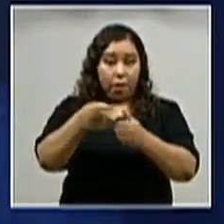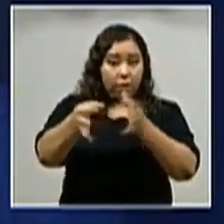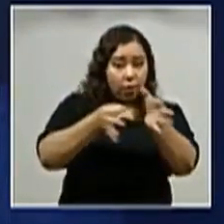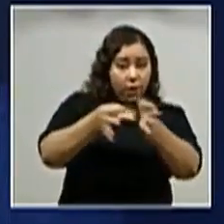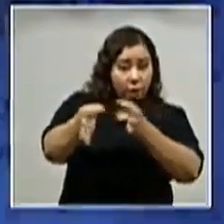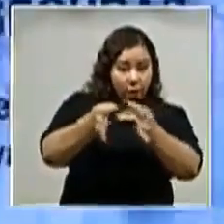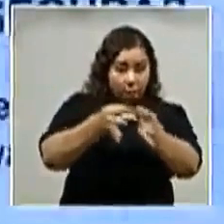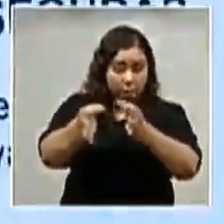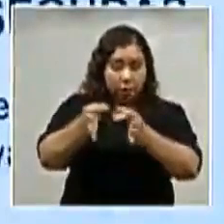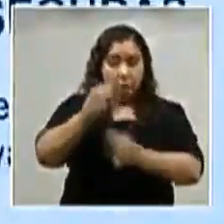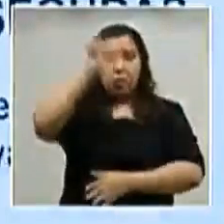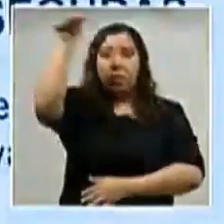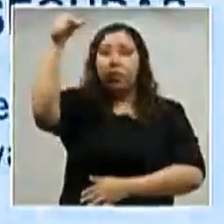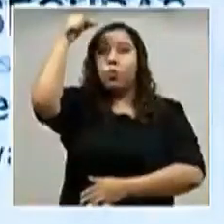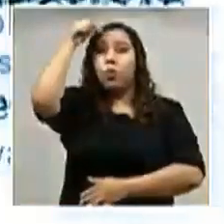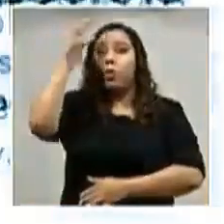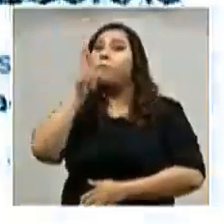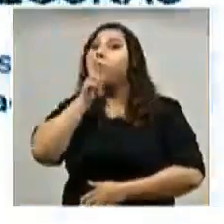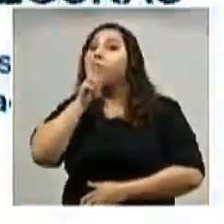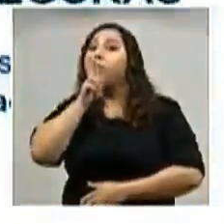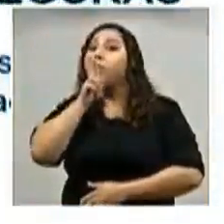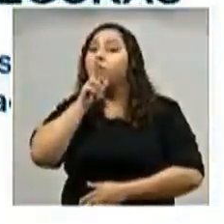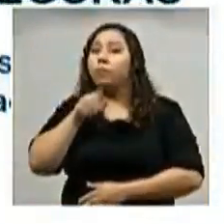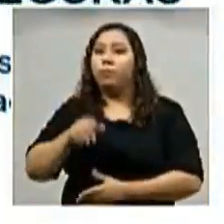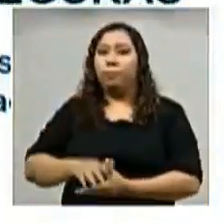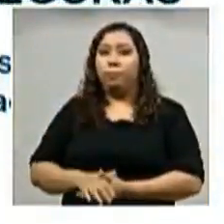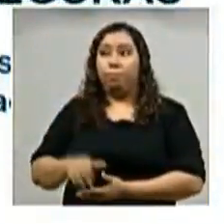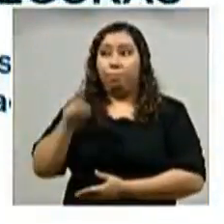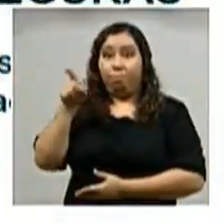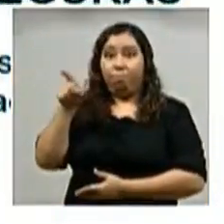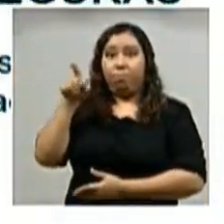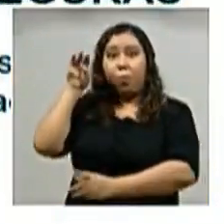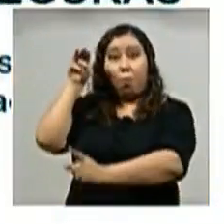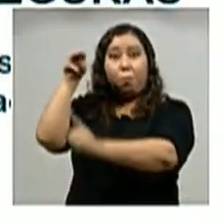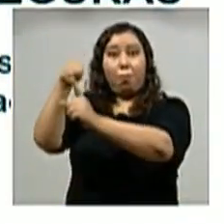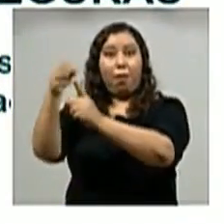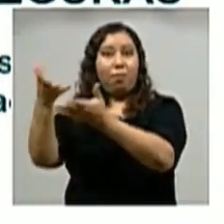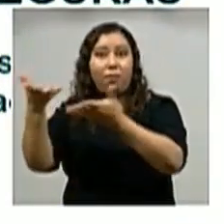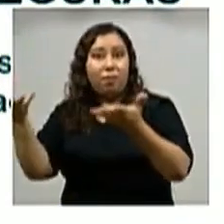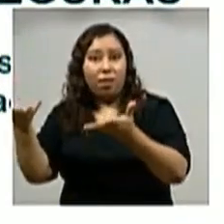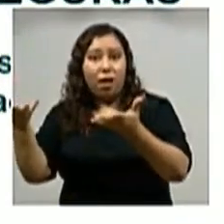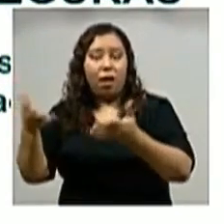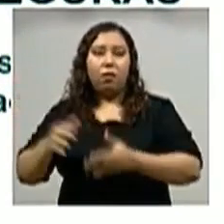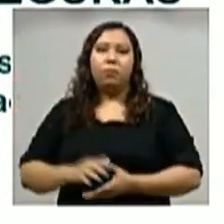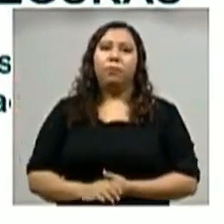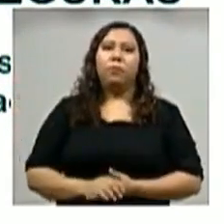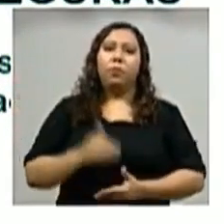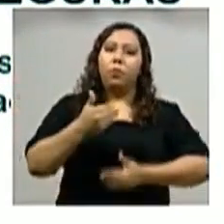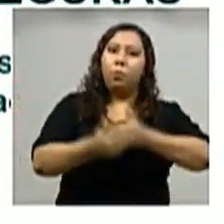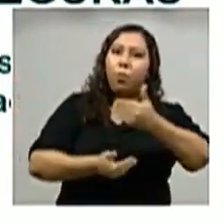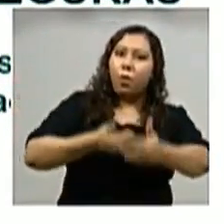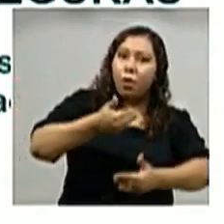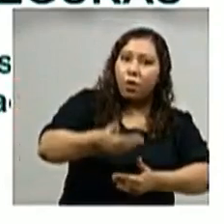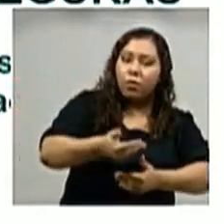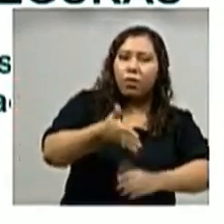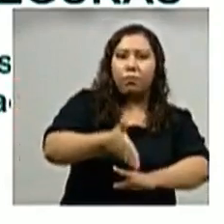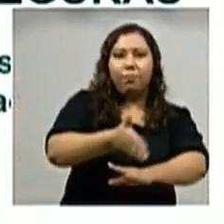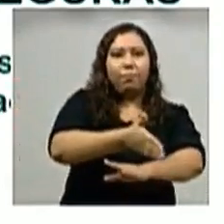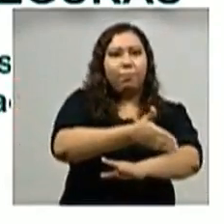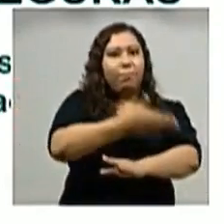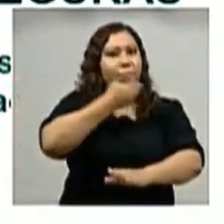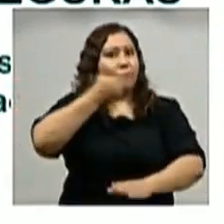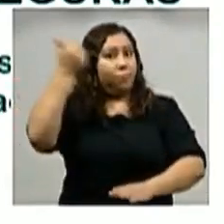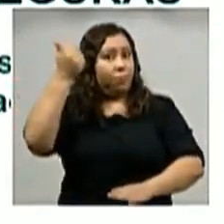república con sus metas de la gestión continua, mejoramiento de los procesos, vamos a